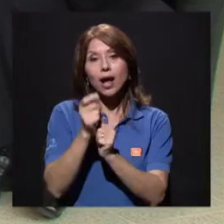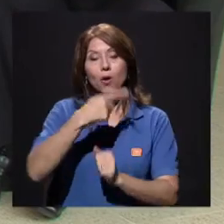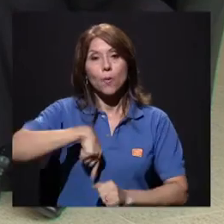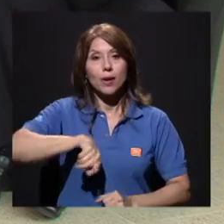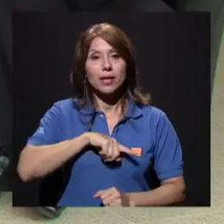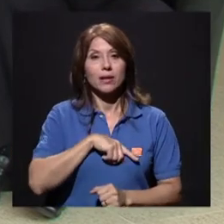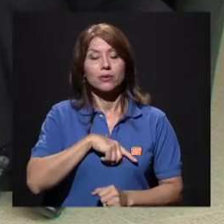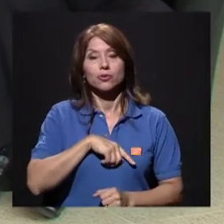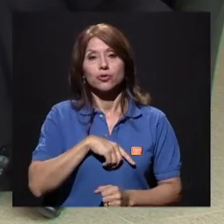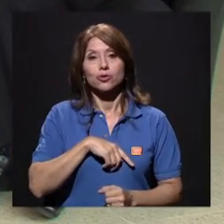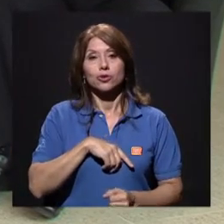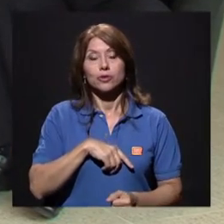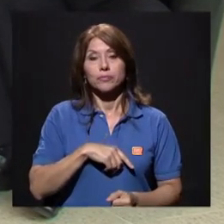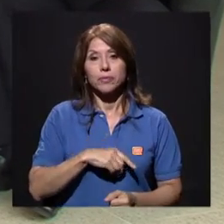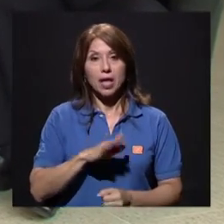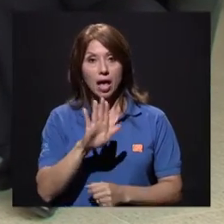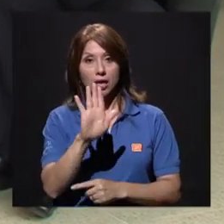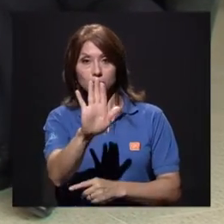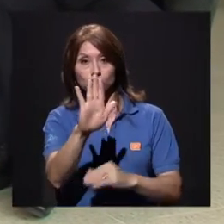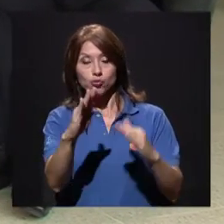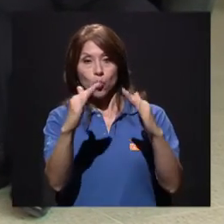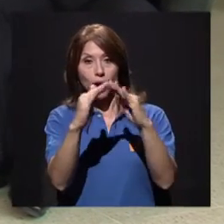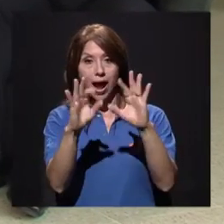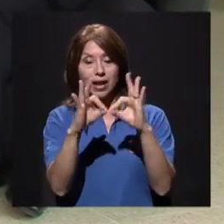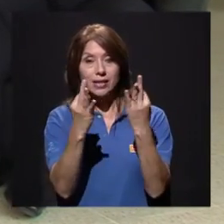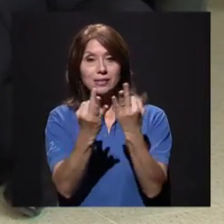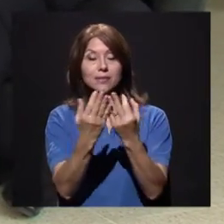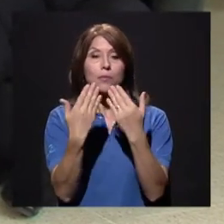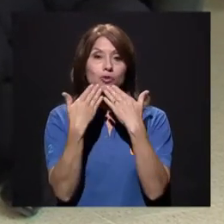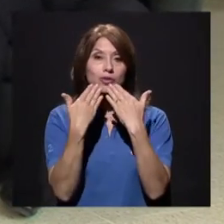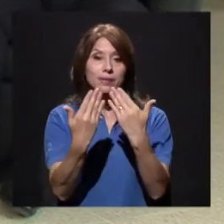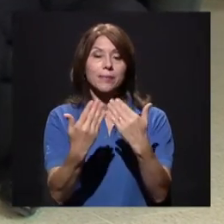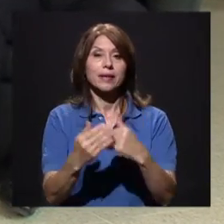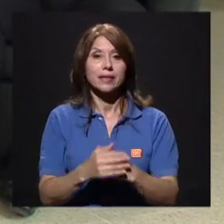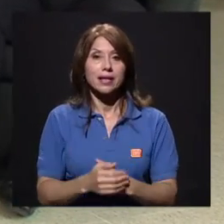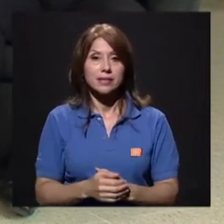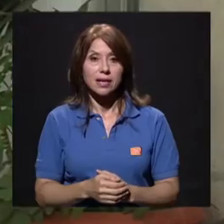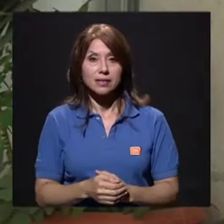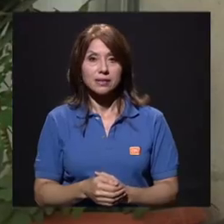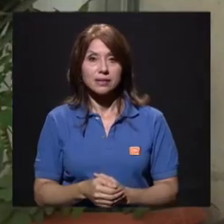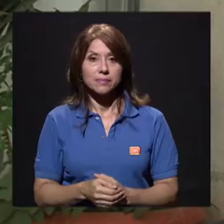por acompañarnos el día de hoy allá en sus hogares. Pues muchísimas gracias.